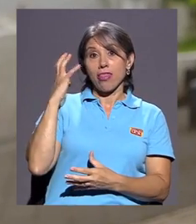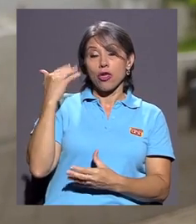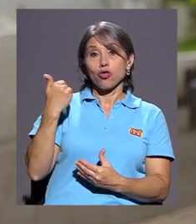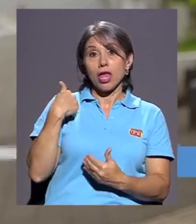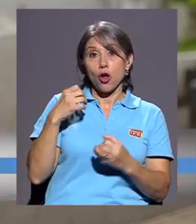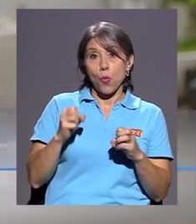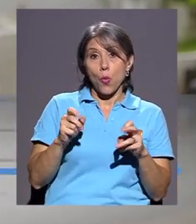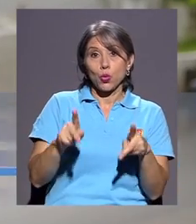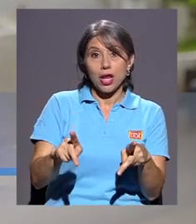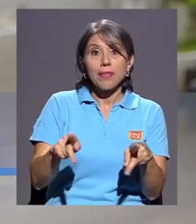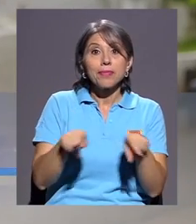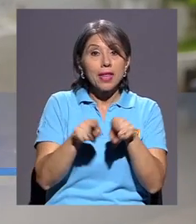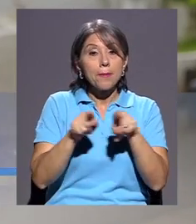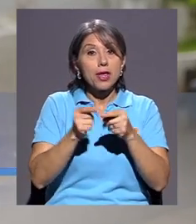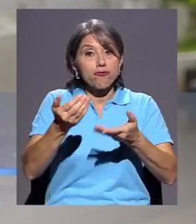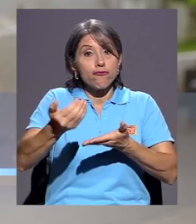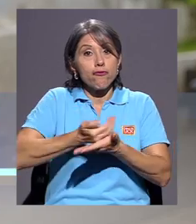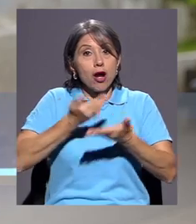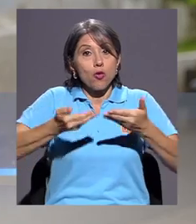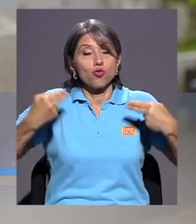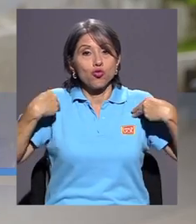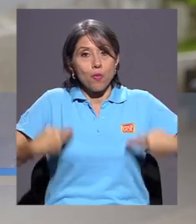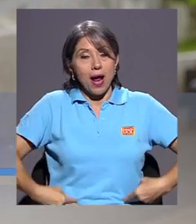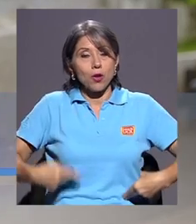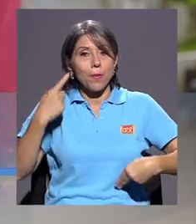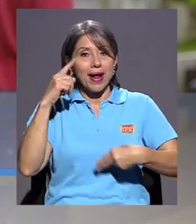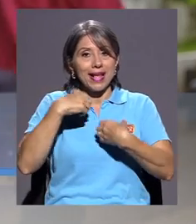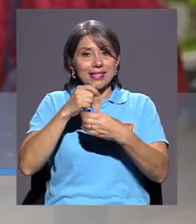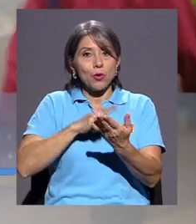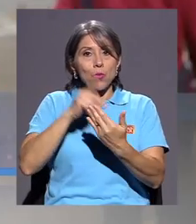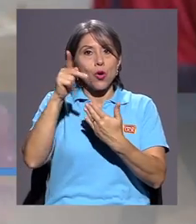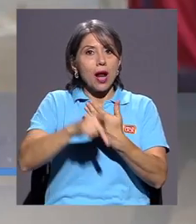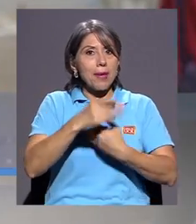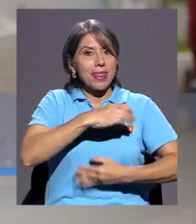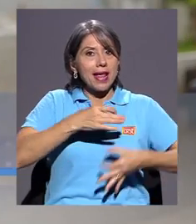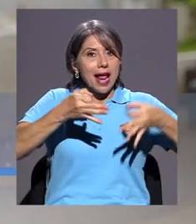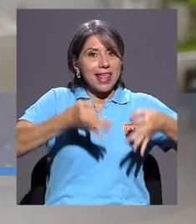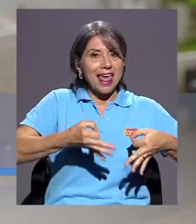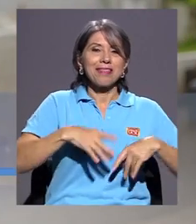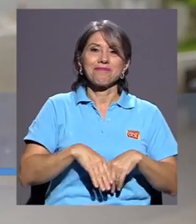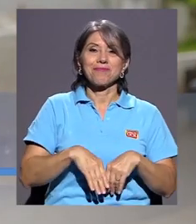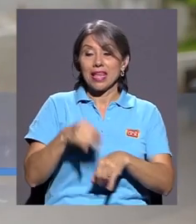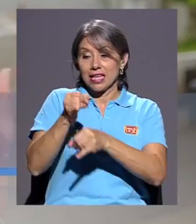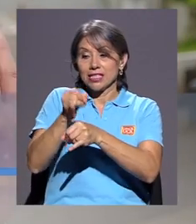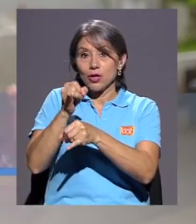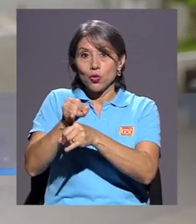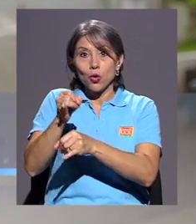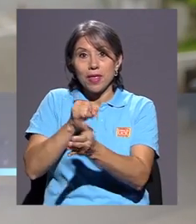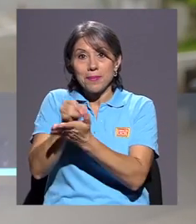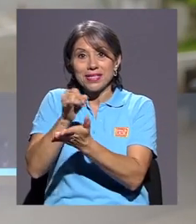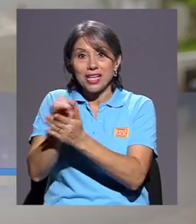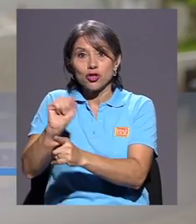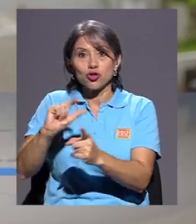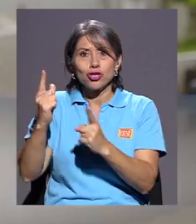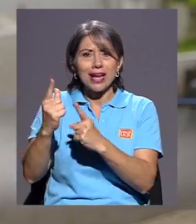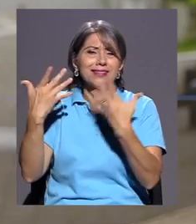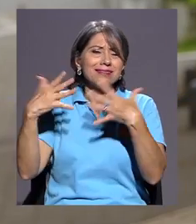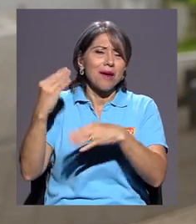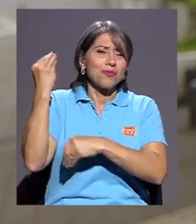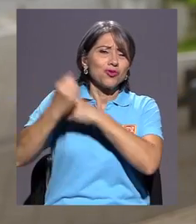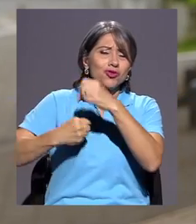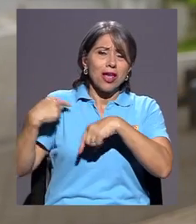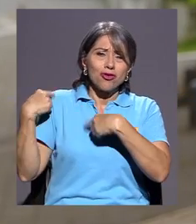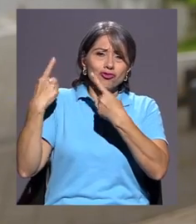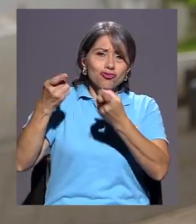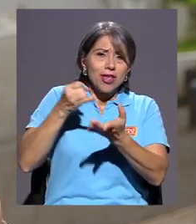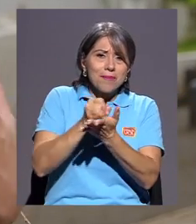recurso humano para producir un programa de contenido de calidad y el Instituto de Investigaciones Sociales tiene muchos años investigando temas que